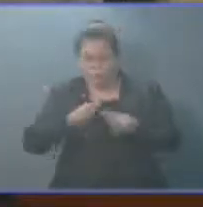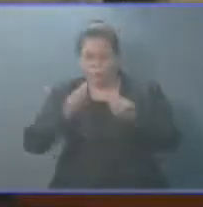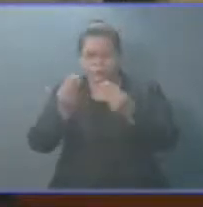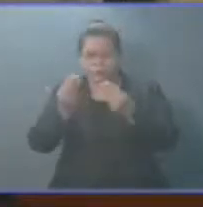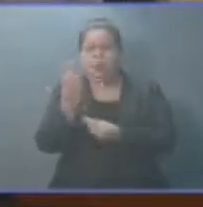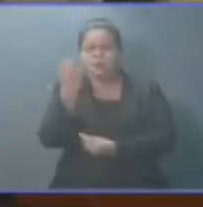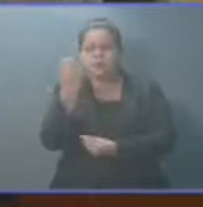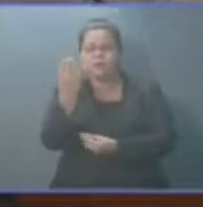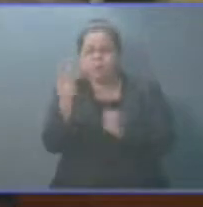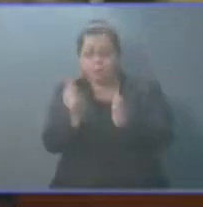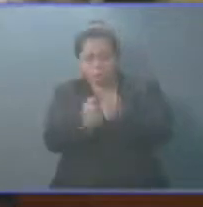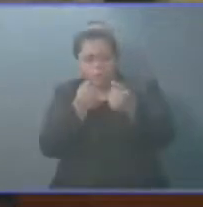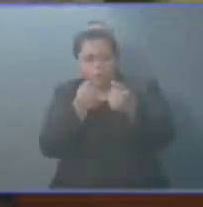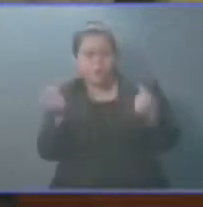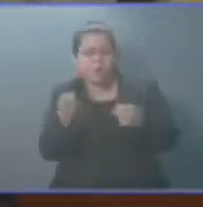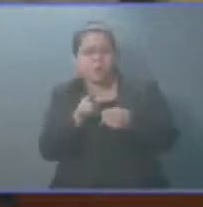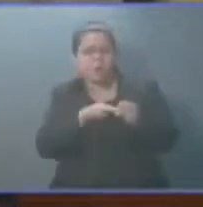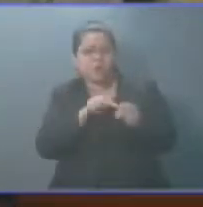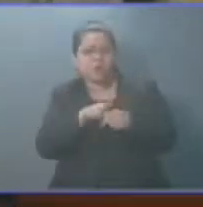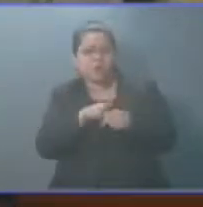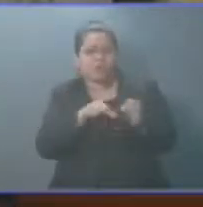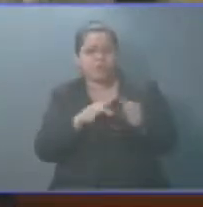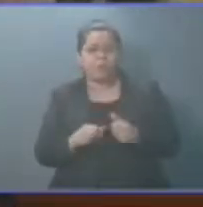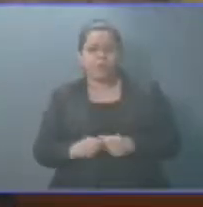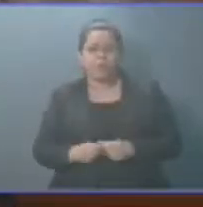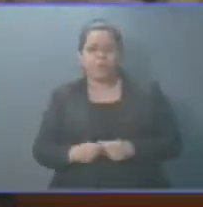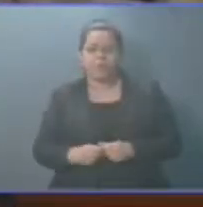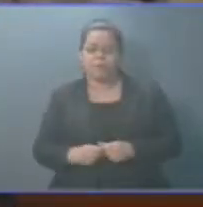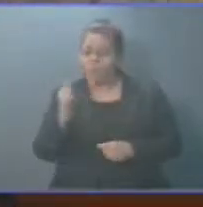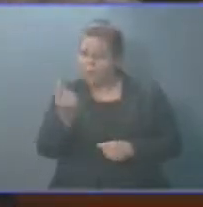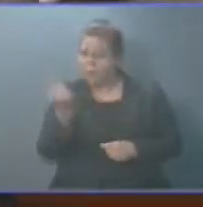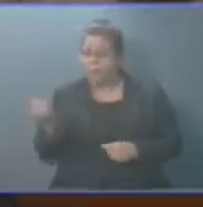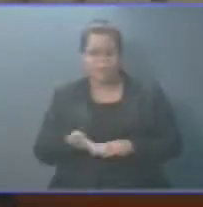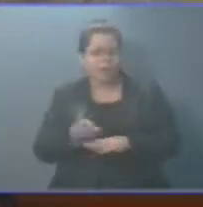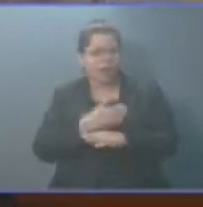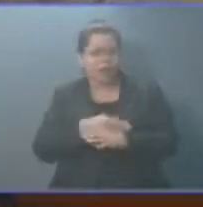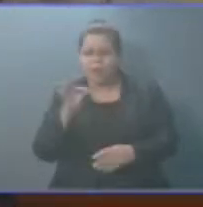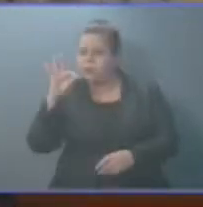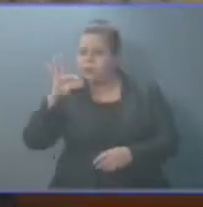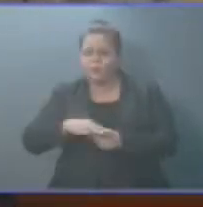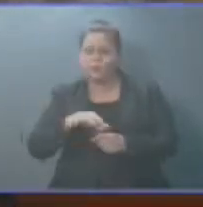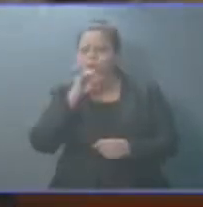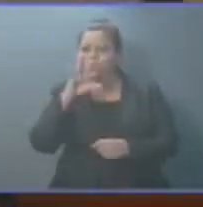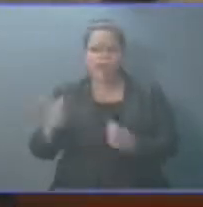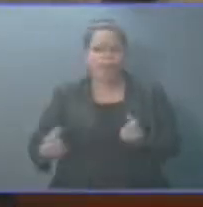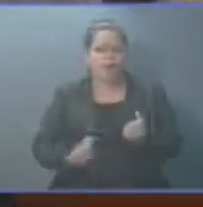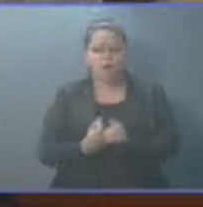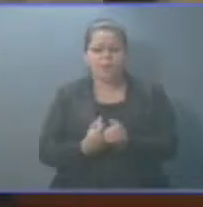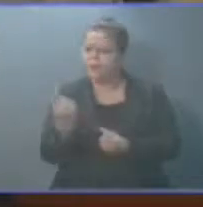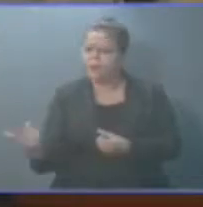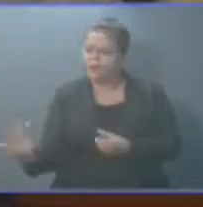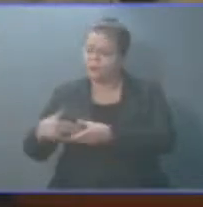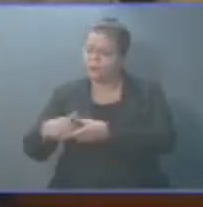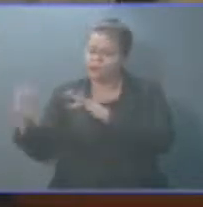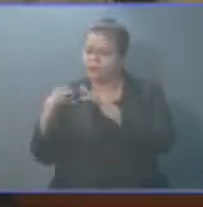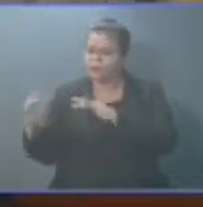12 millones de dólares a los veteranos. Aquellos que no votaron que no estén diciendo que están apoyando a los veteranos.